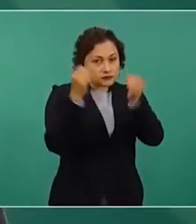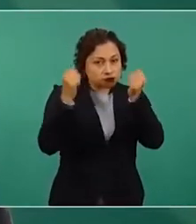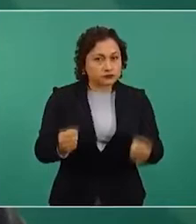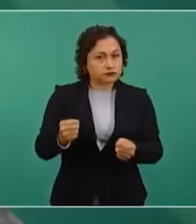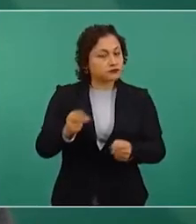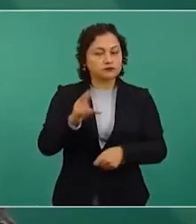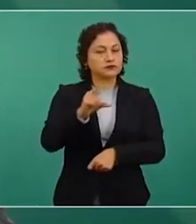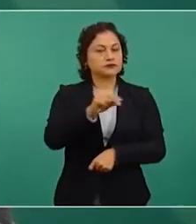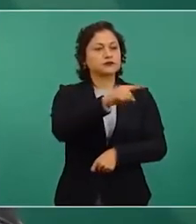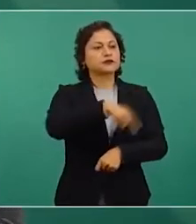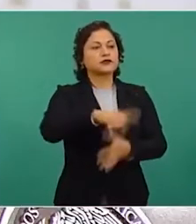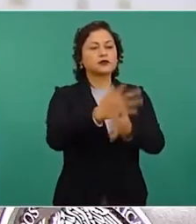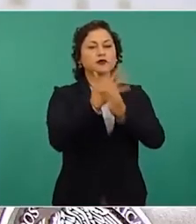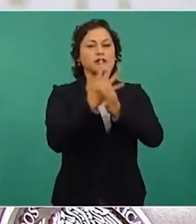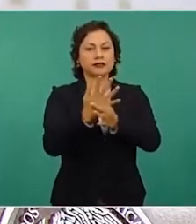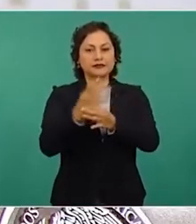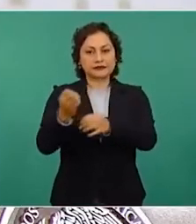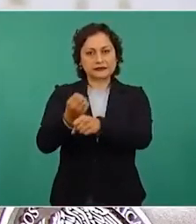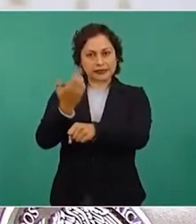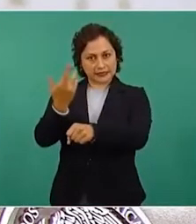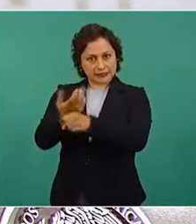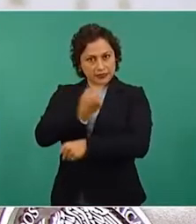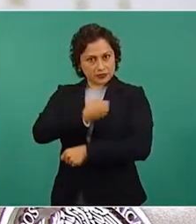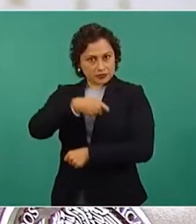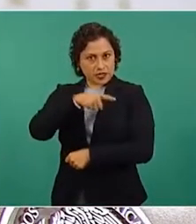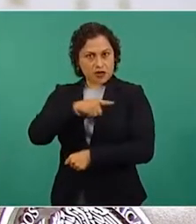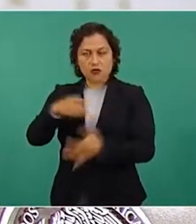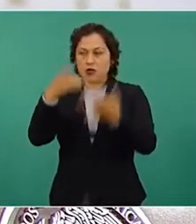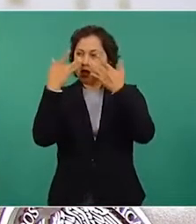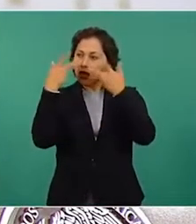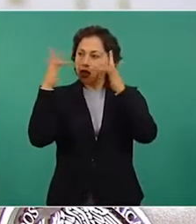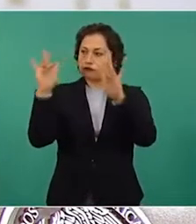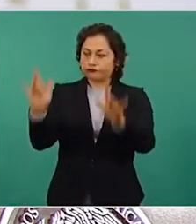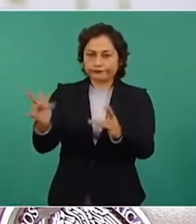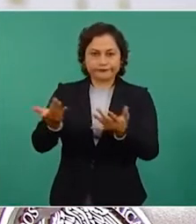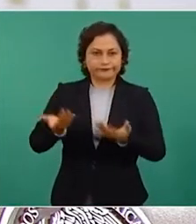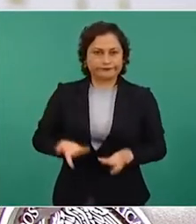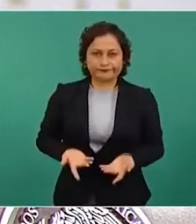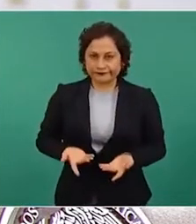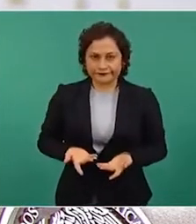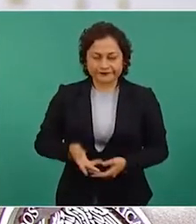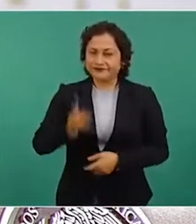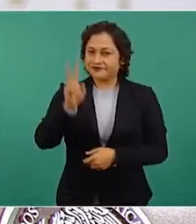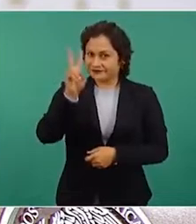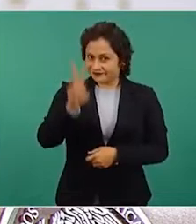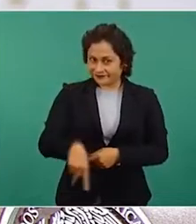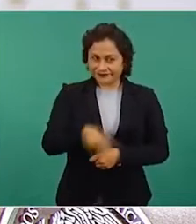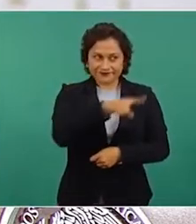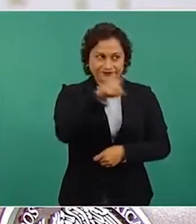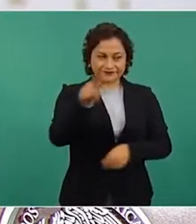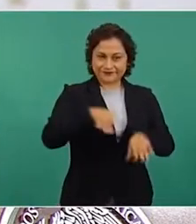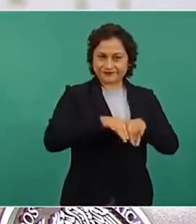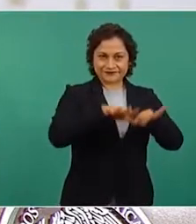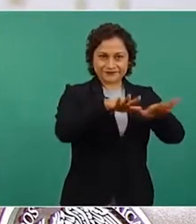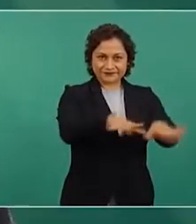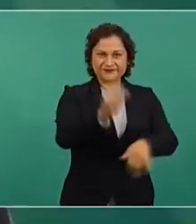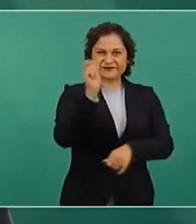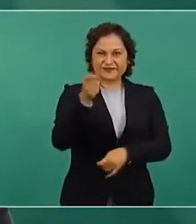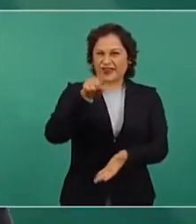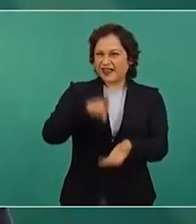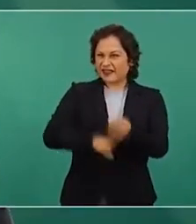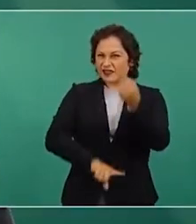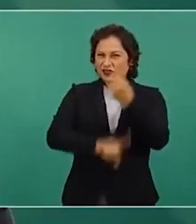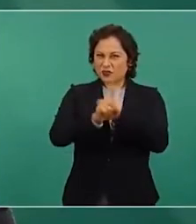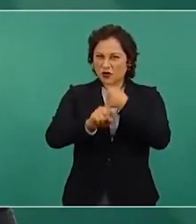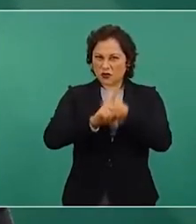doctor Jorge Alcocer Varela como secretario de Salud federal. Todo resultó una pifia que involucra a un director de un